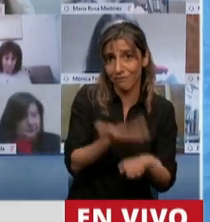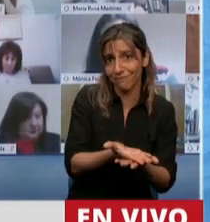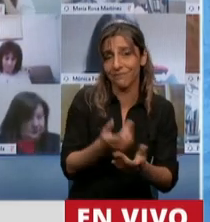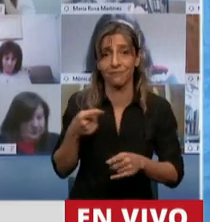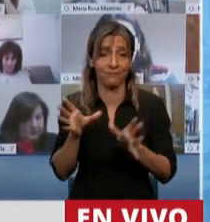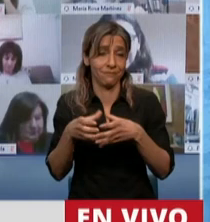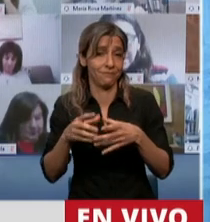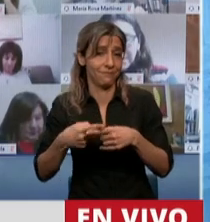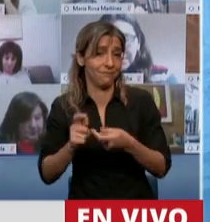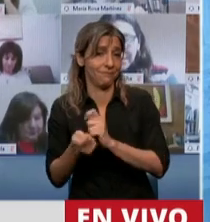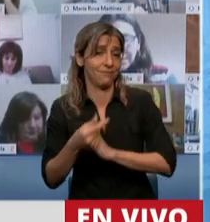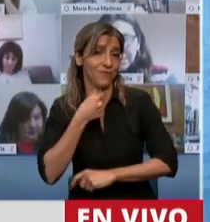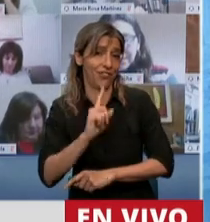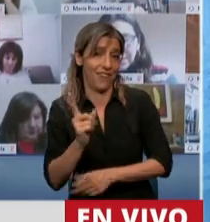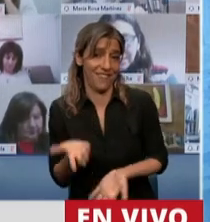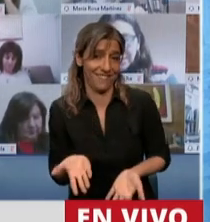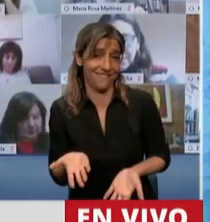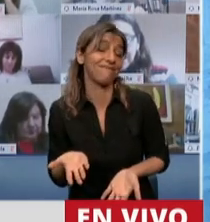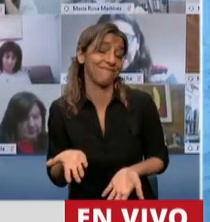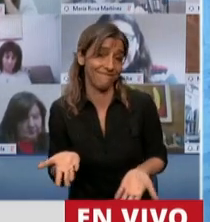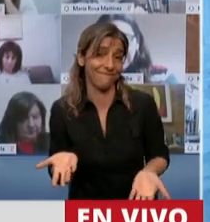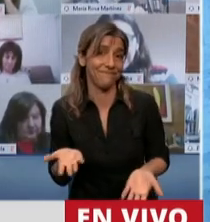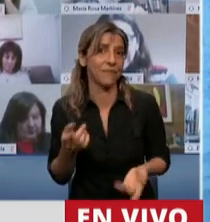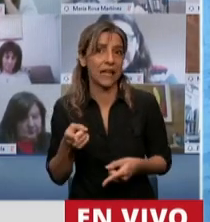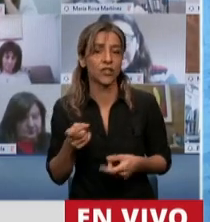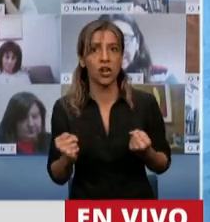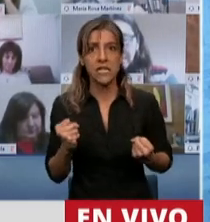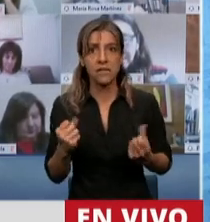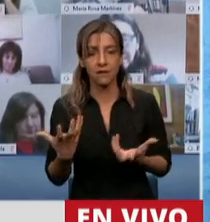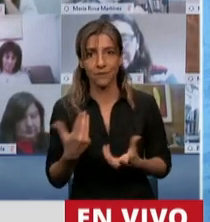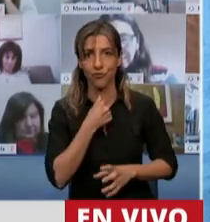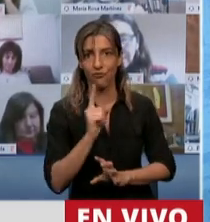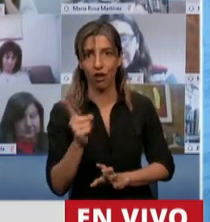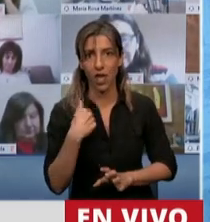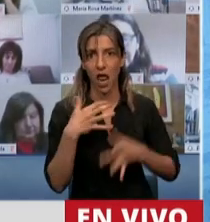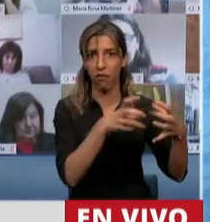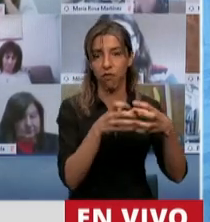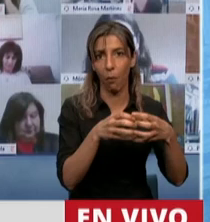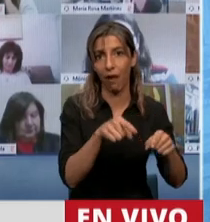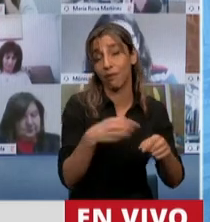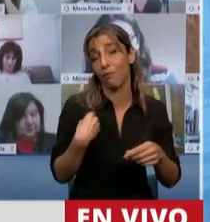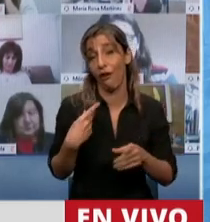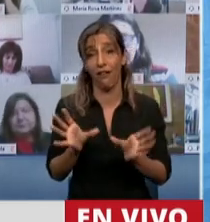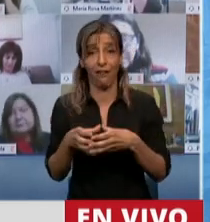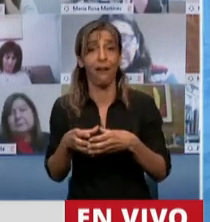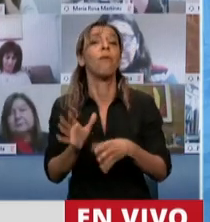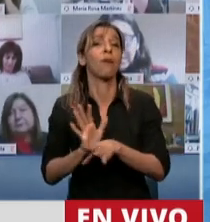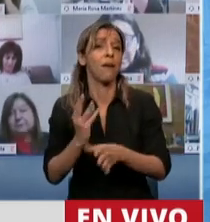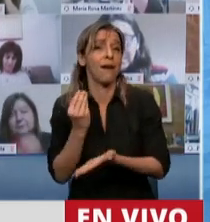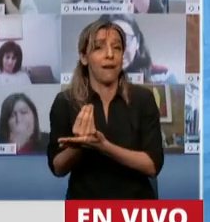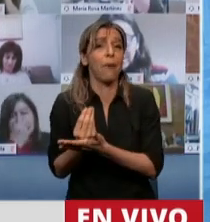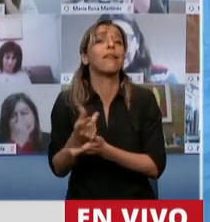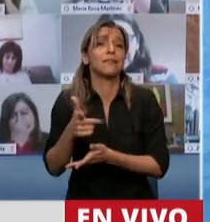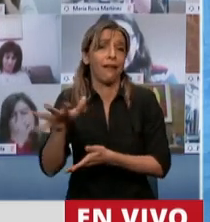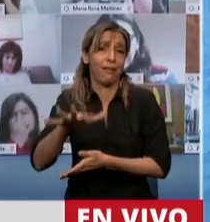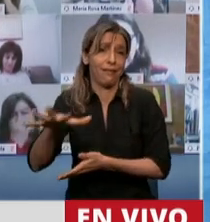beneficiar a muchos. Entonces eso nos pone frente a un dilema. ¿Representan a esos poquitos o representan